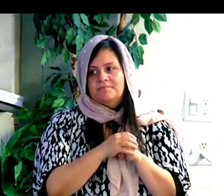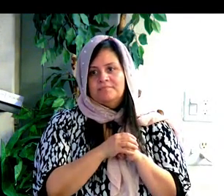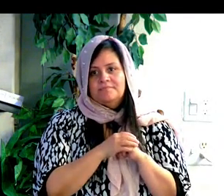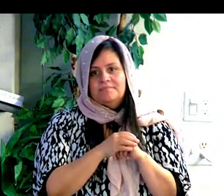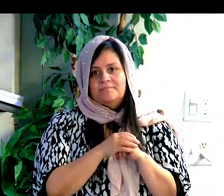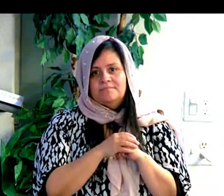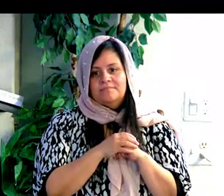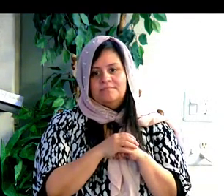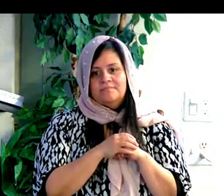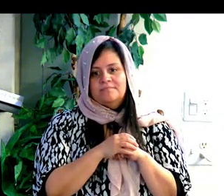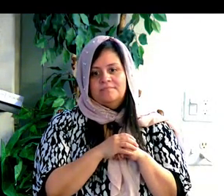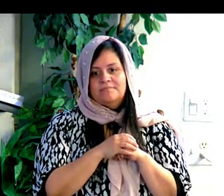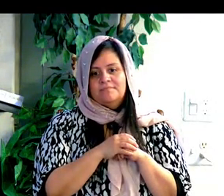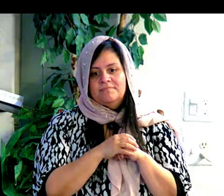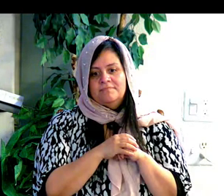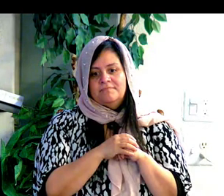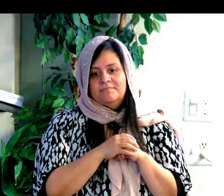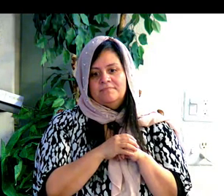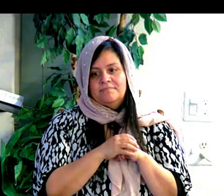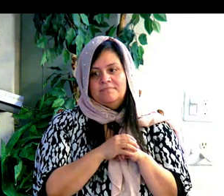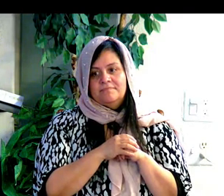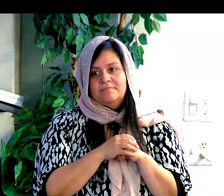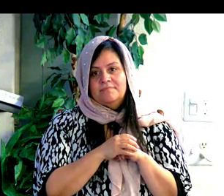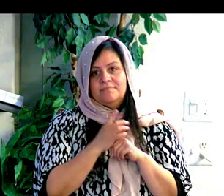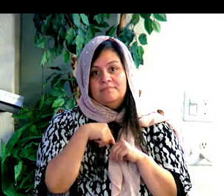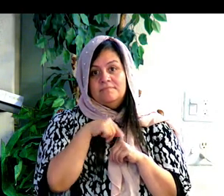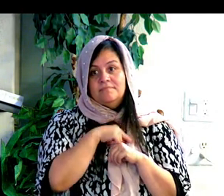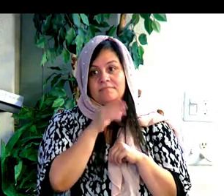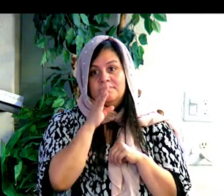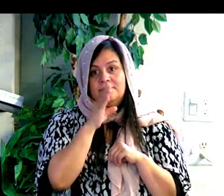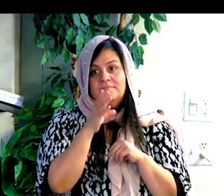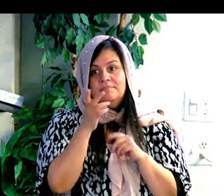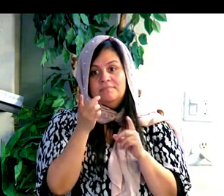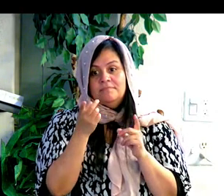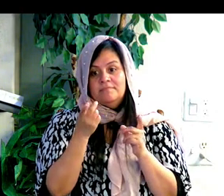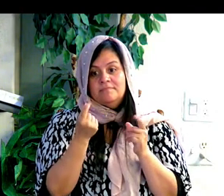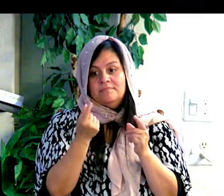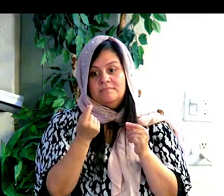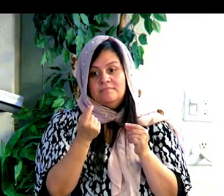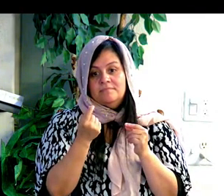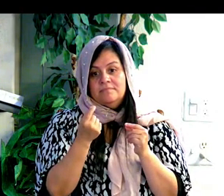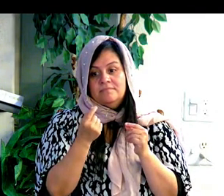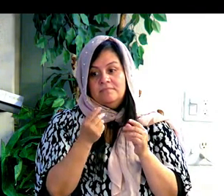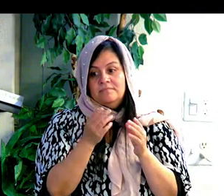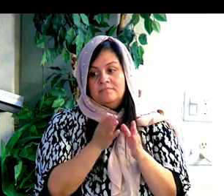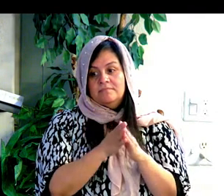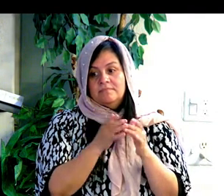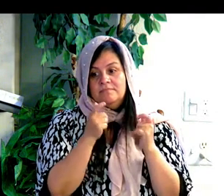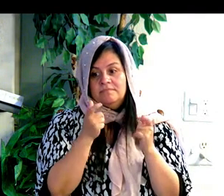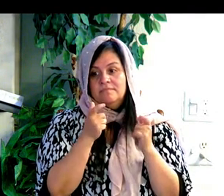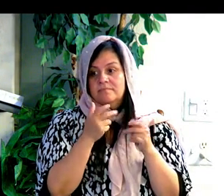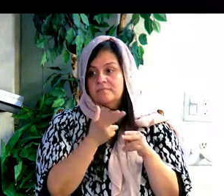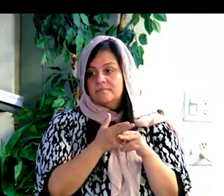esposo. And so, of course, we're going to do this ceremony that's called the, what do we call it?